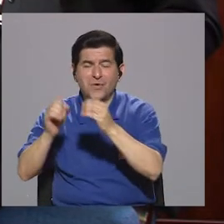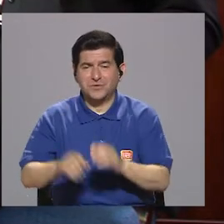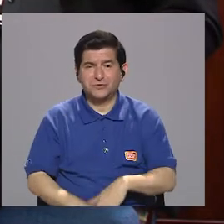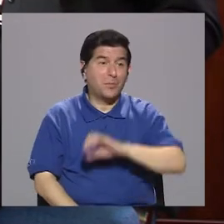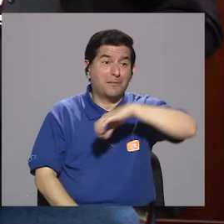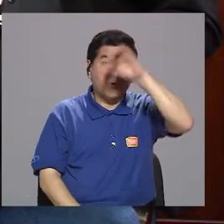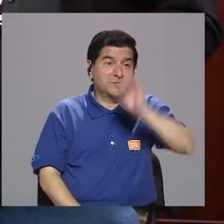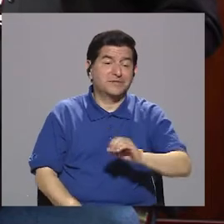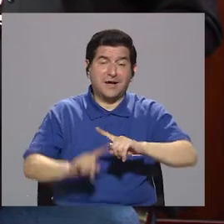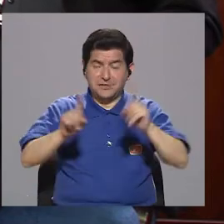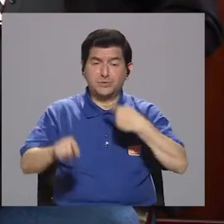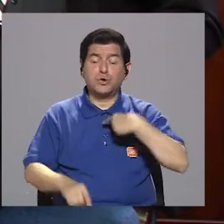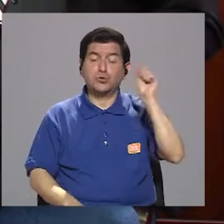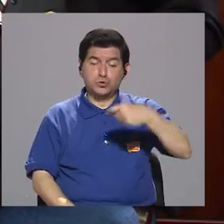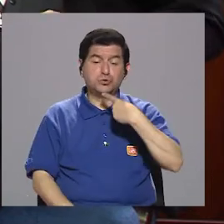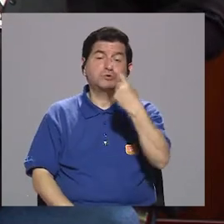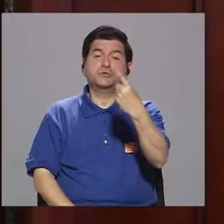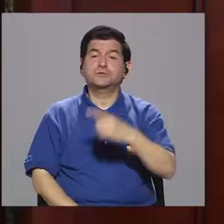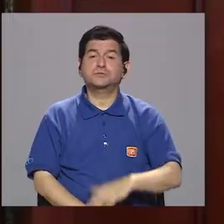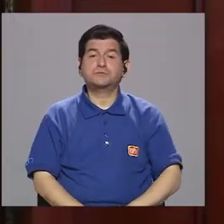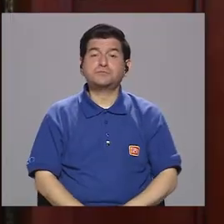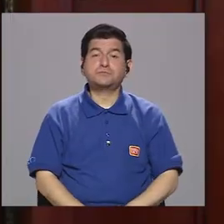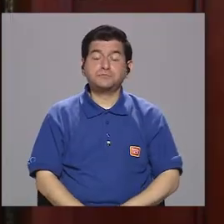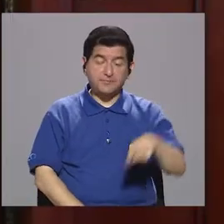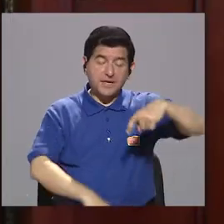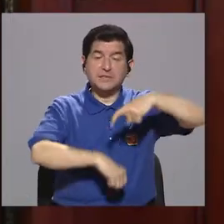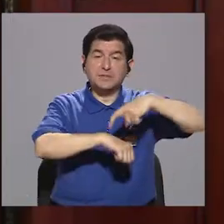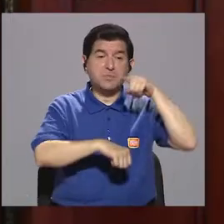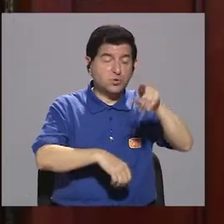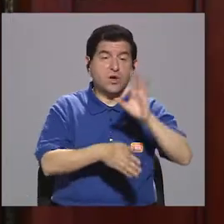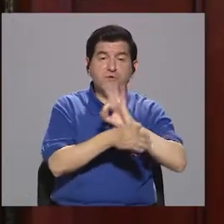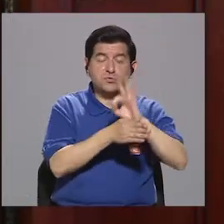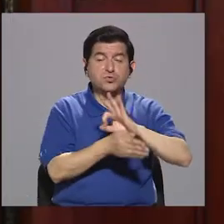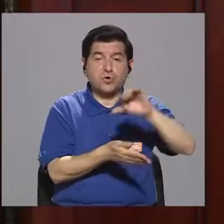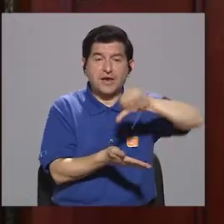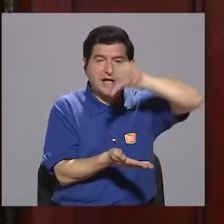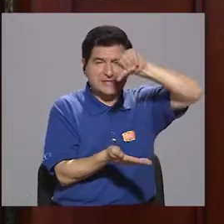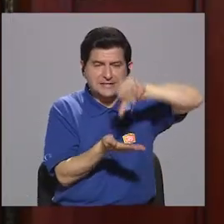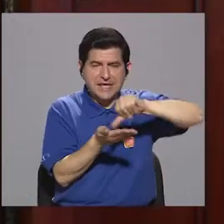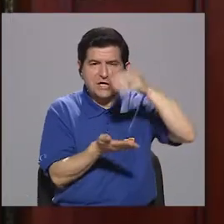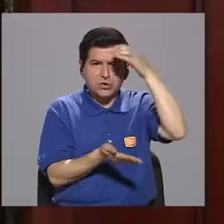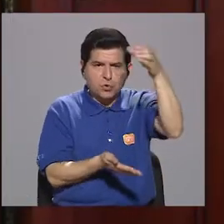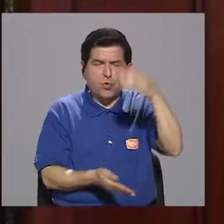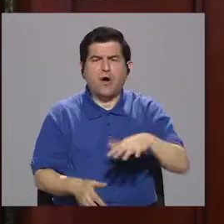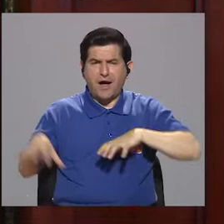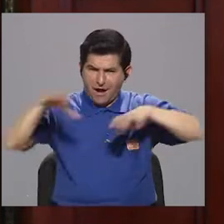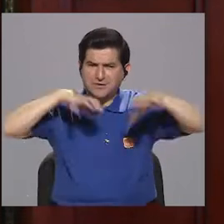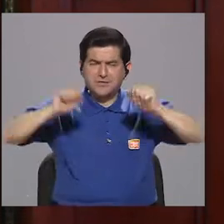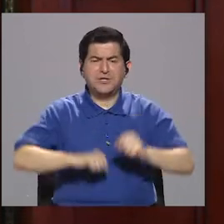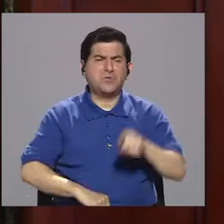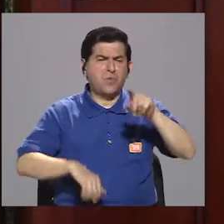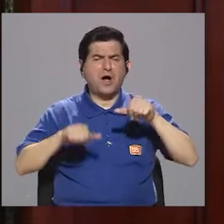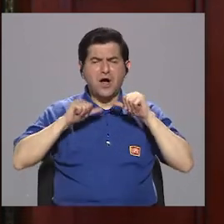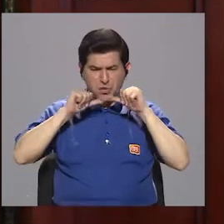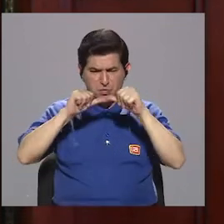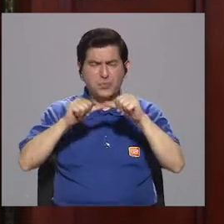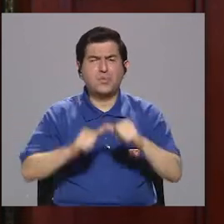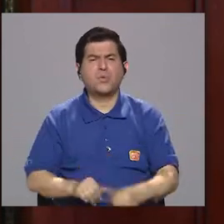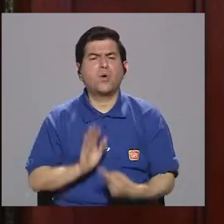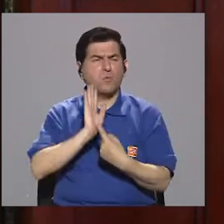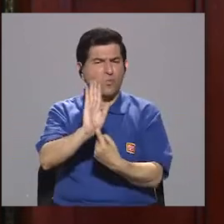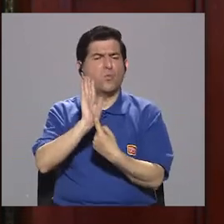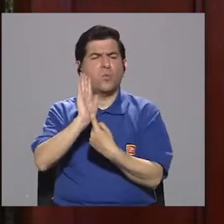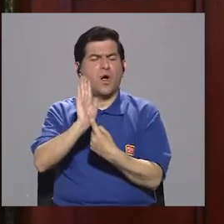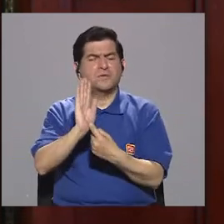porcentajes, pero lo que sí le puedo decir es que hoy día funciona un centro cultural muy activo. Ahí permanentemente hay